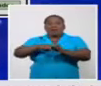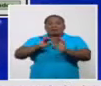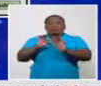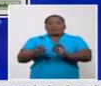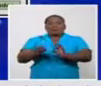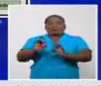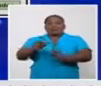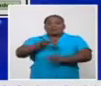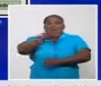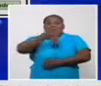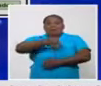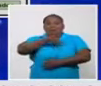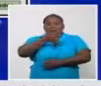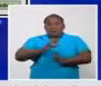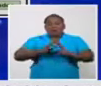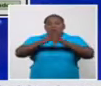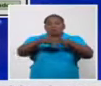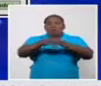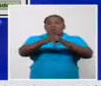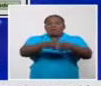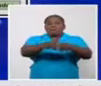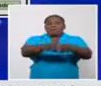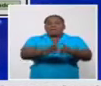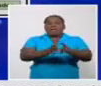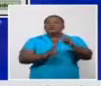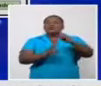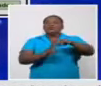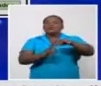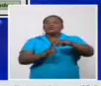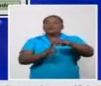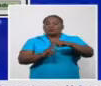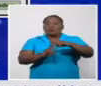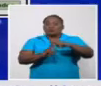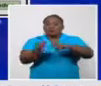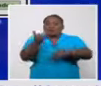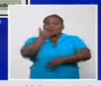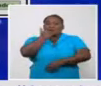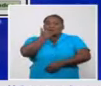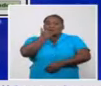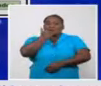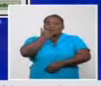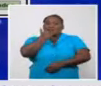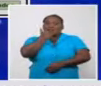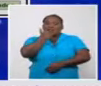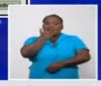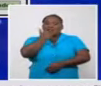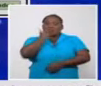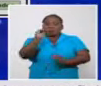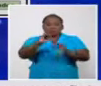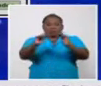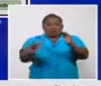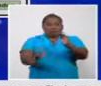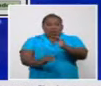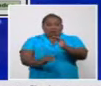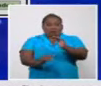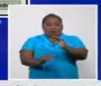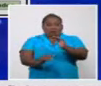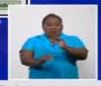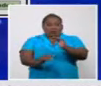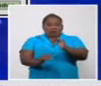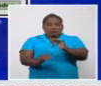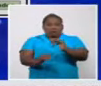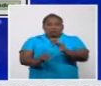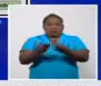Granma y las Tunas con las tasas o sea inferiores de todo el país